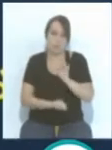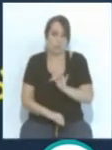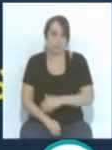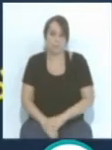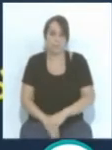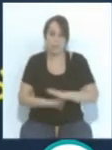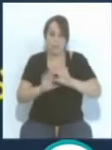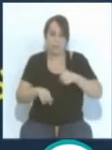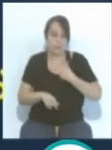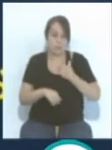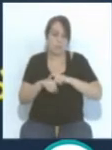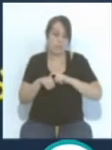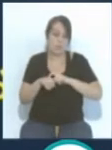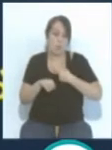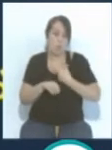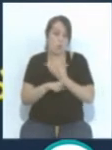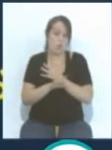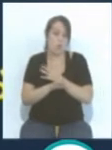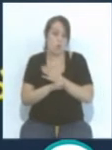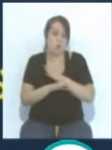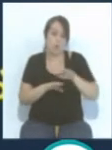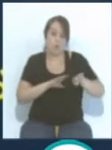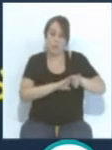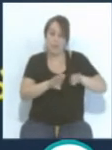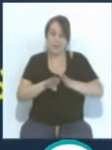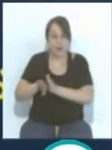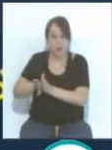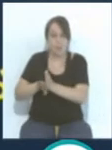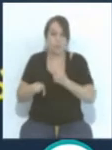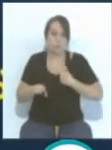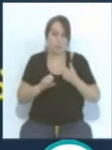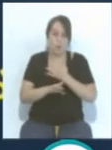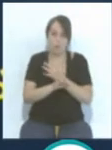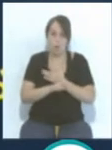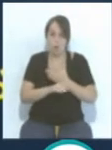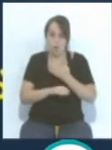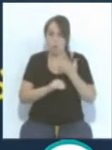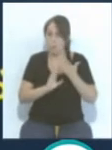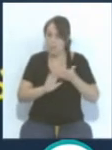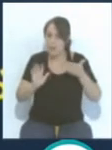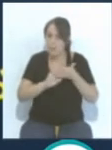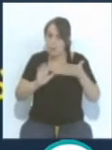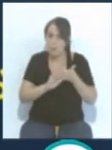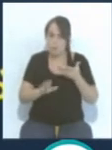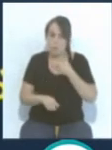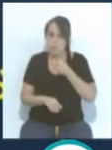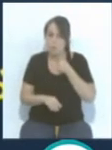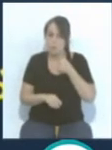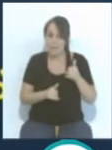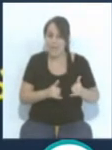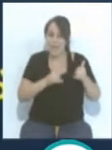me caracterizo por un jugador vertical, un jugador rápido, me gusta llegar a línea de fondo, yo creo que